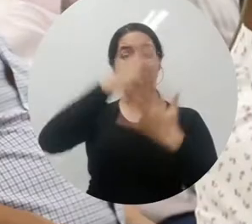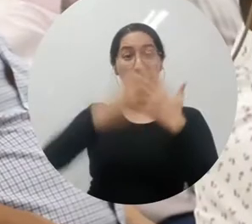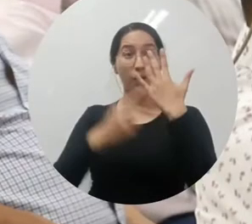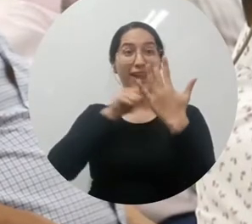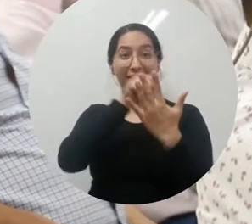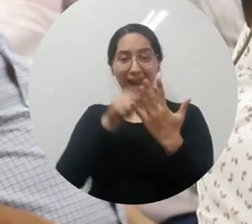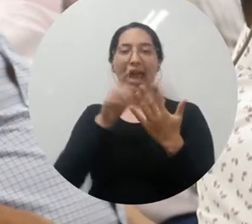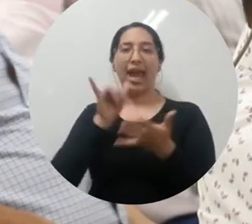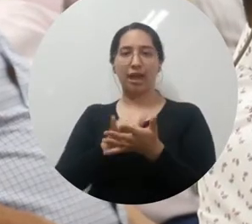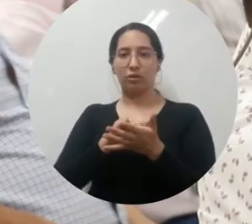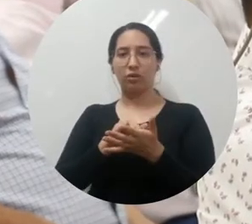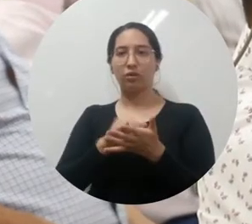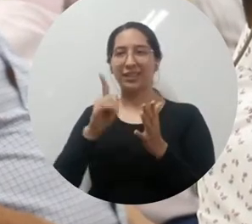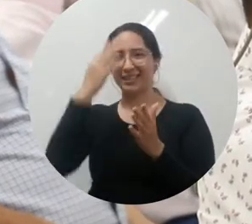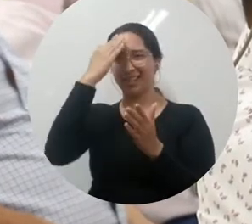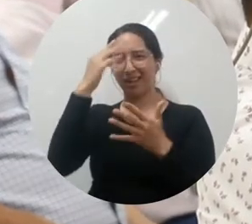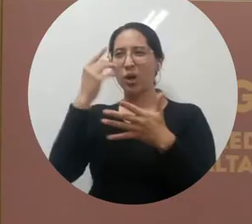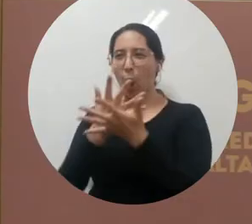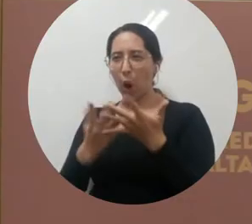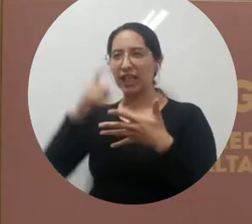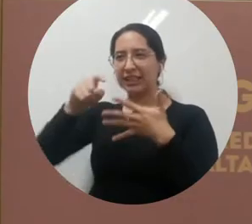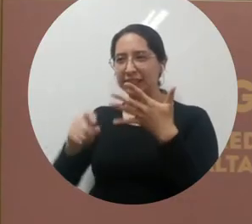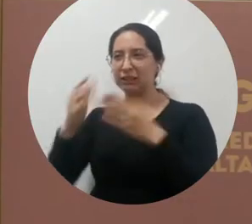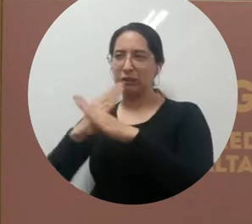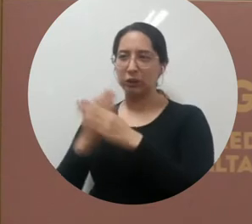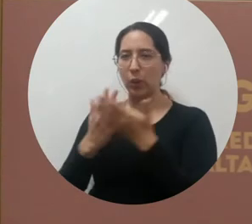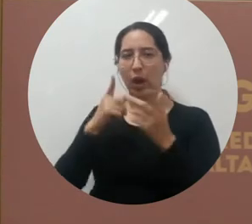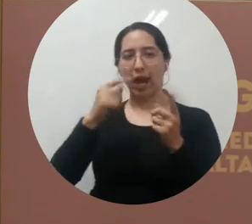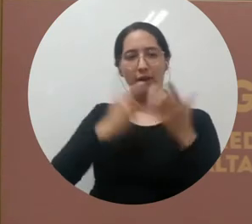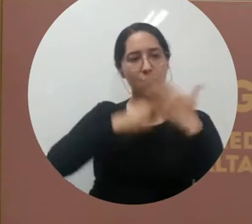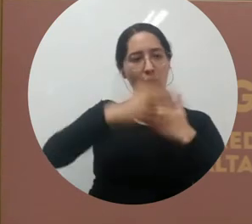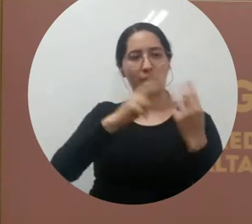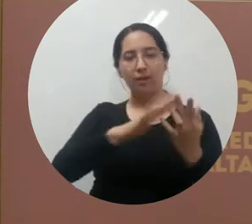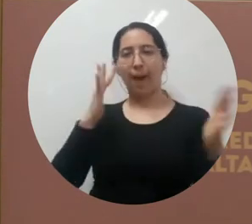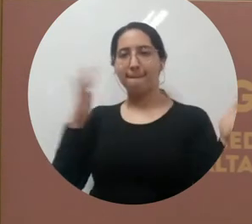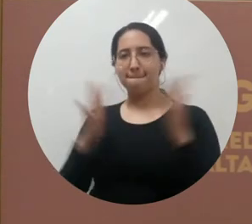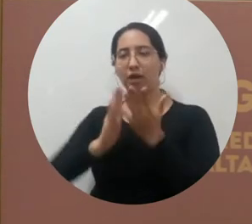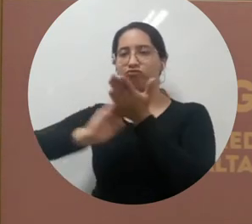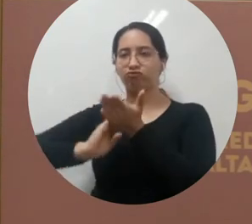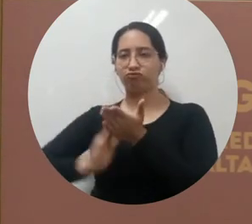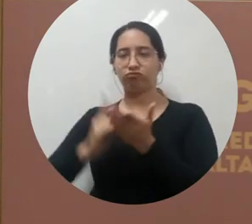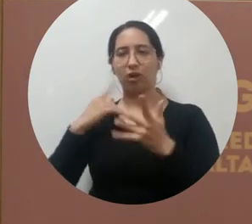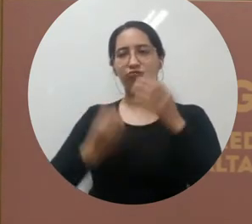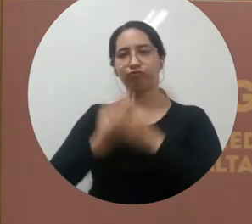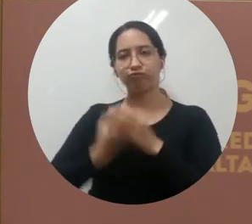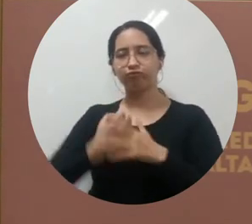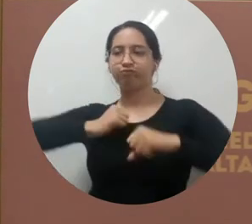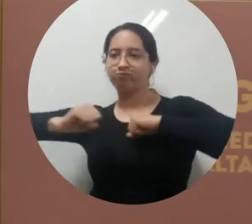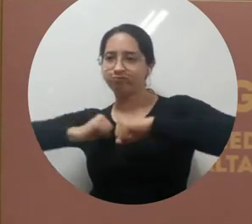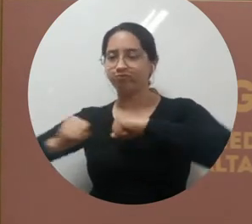Estos proyectos tienden a eso, a solucionar necesidades reales de que el país, de distinta índole, de